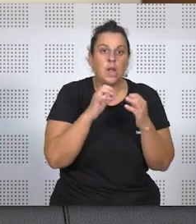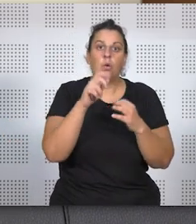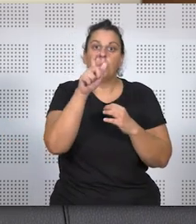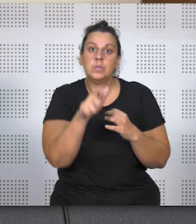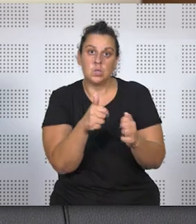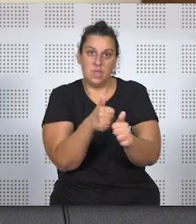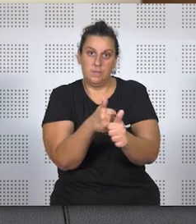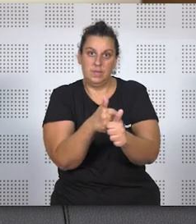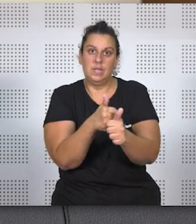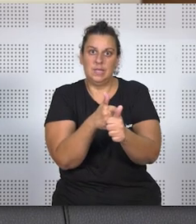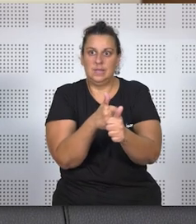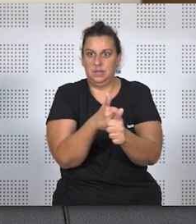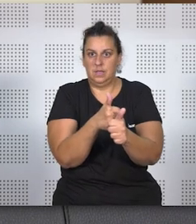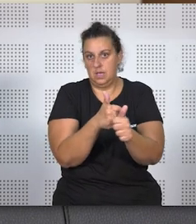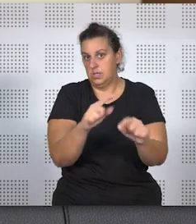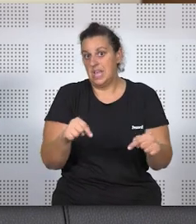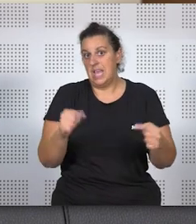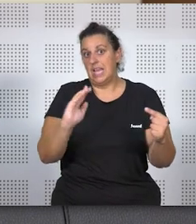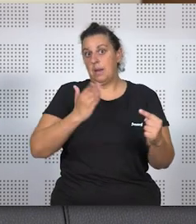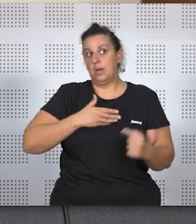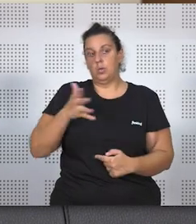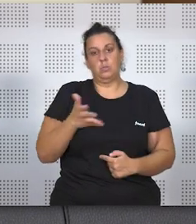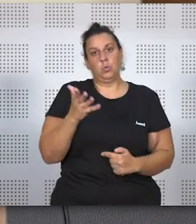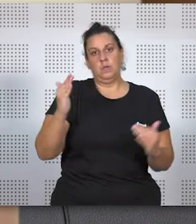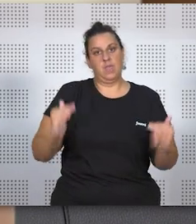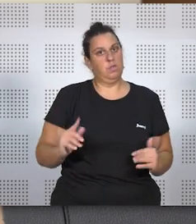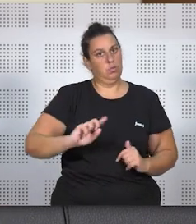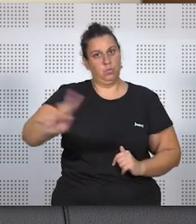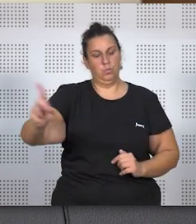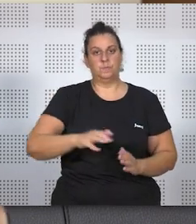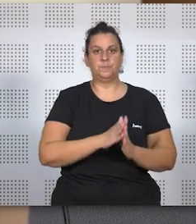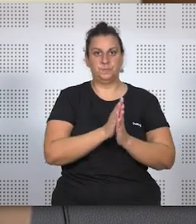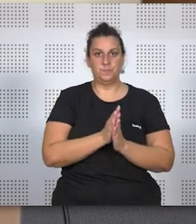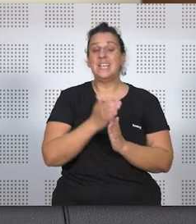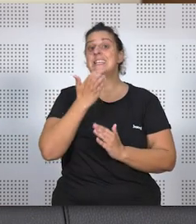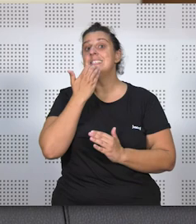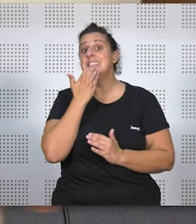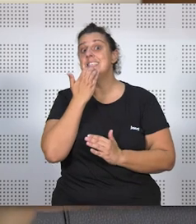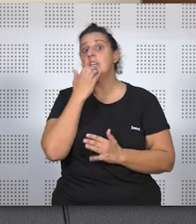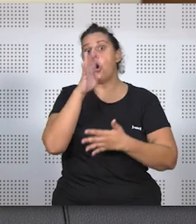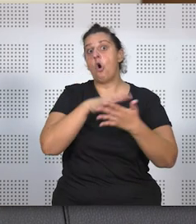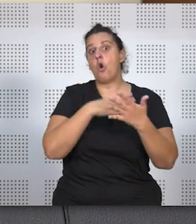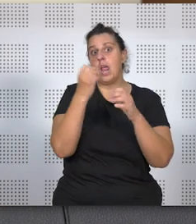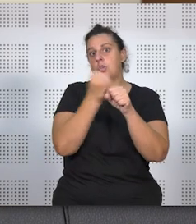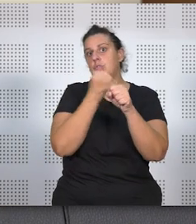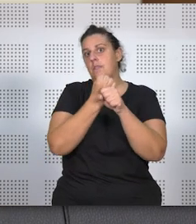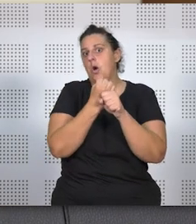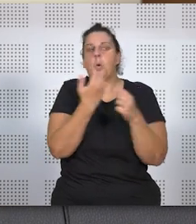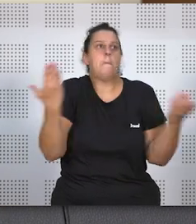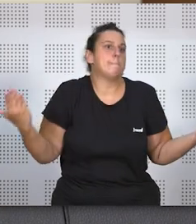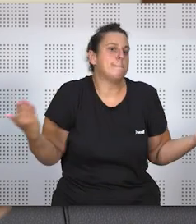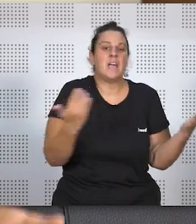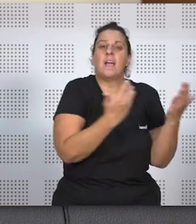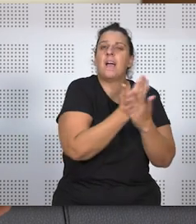persona dependiente sin que eso repercuta en nuestra productividad. Porque si nuestro horario de trabajo por ejemplo son ocho horas al día